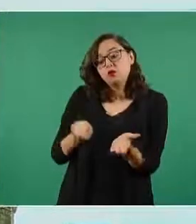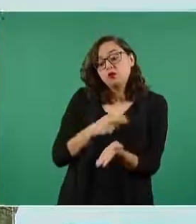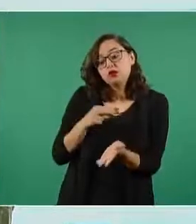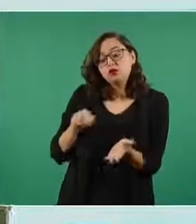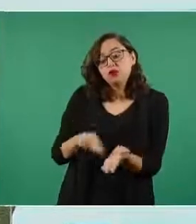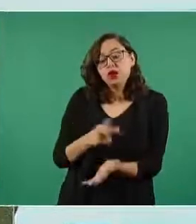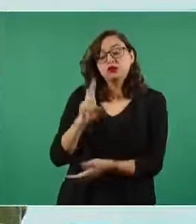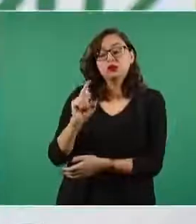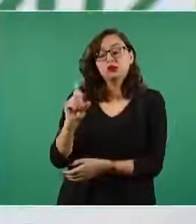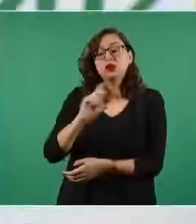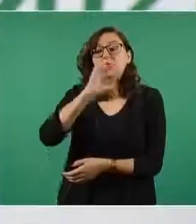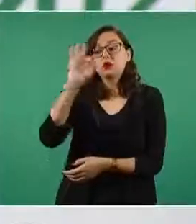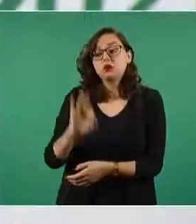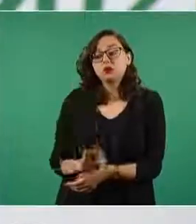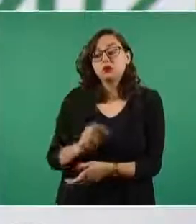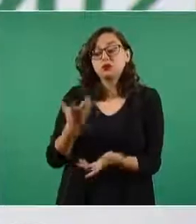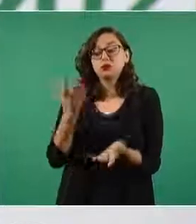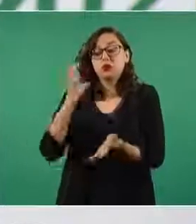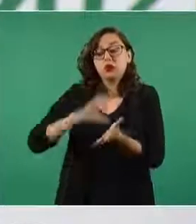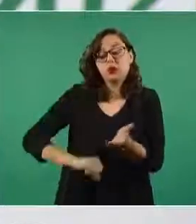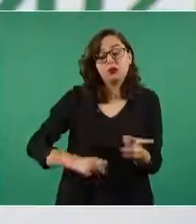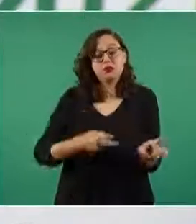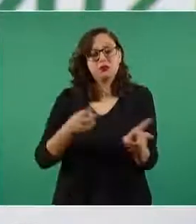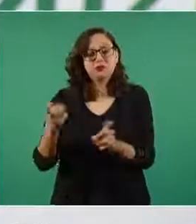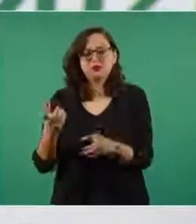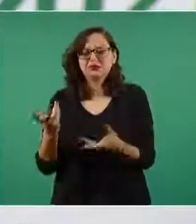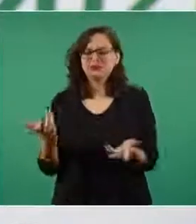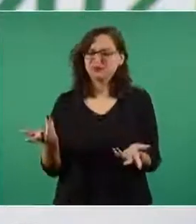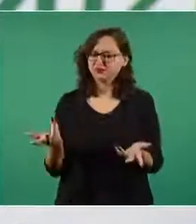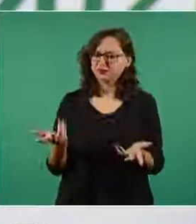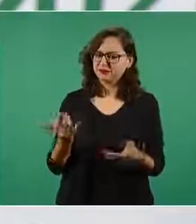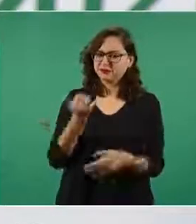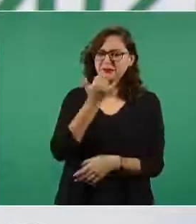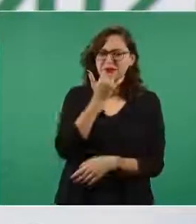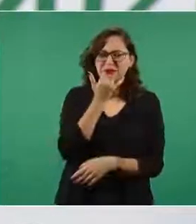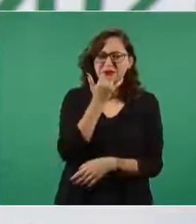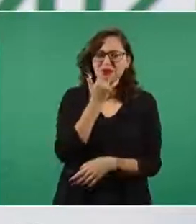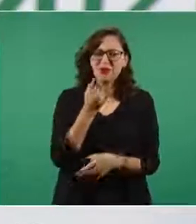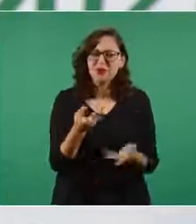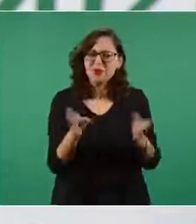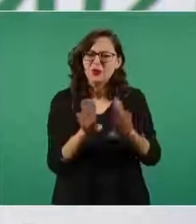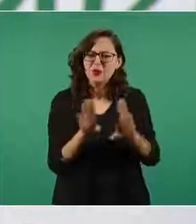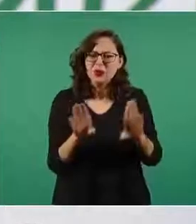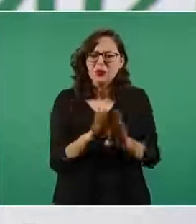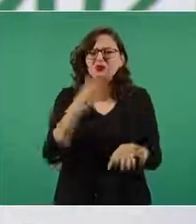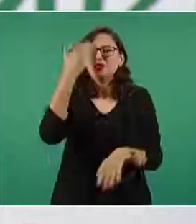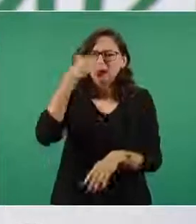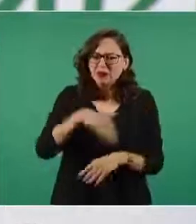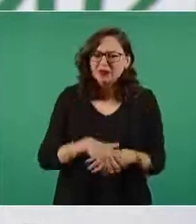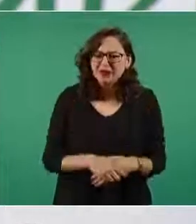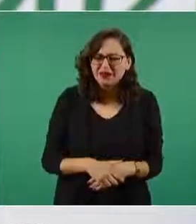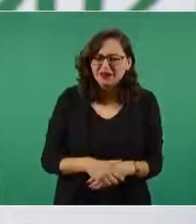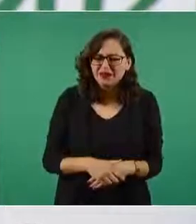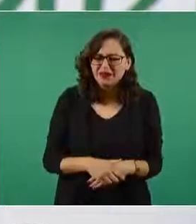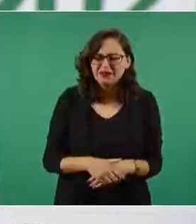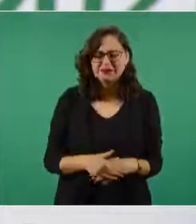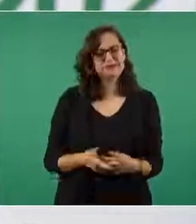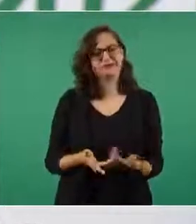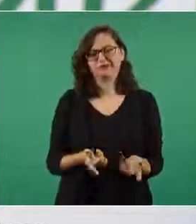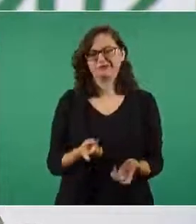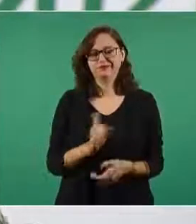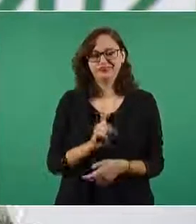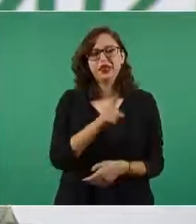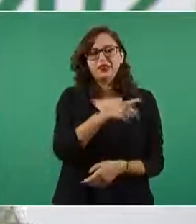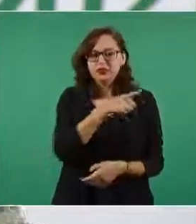nómina 30 por ciento es una dicotomía si no sabe lo que cobra pues cómo va a decir que le subió 30 por ciento esto